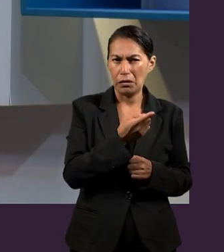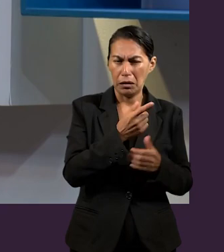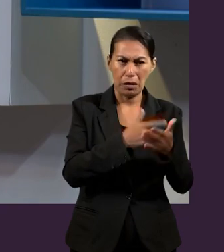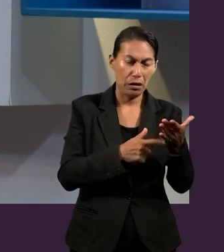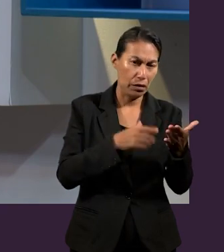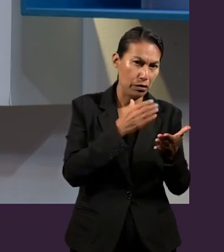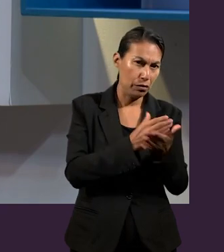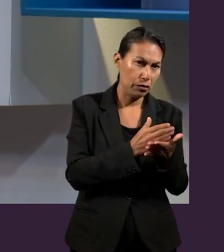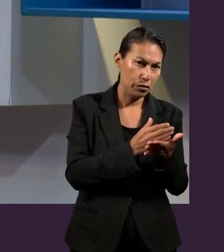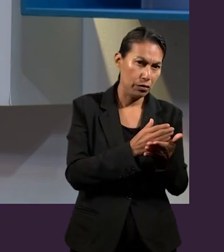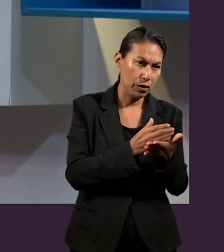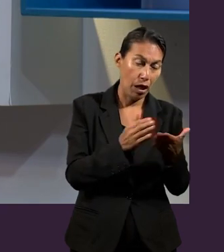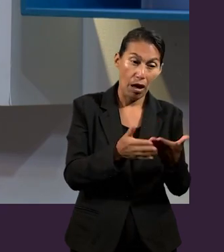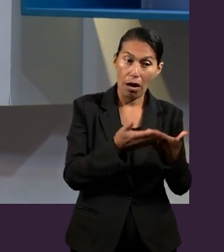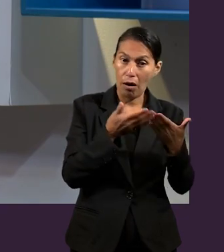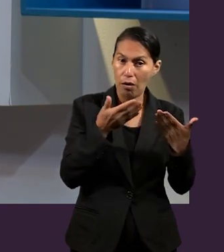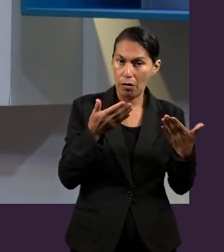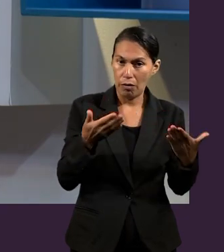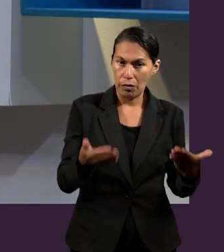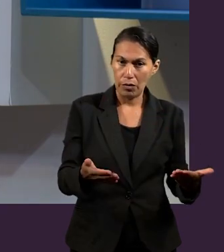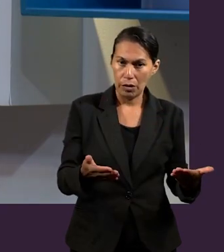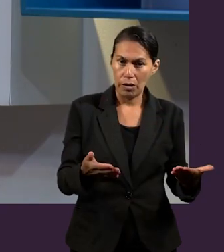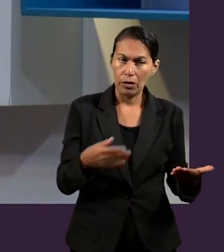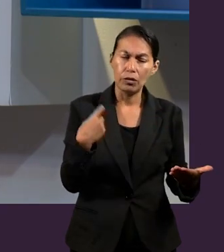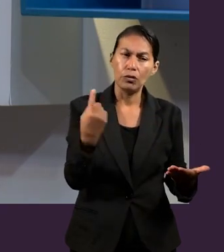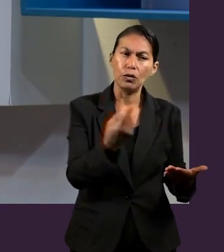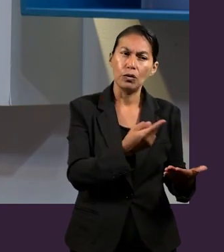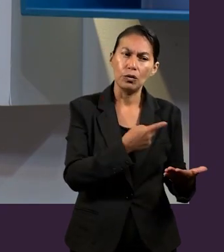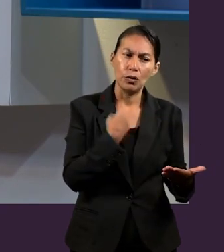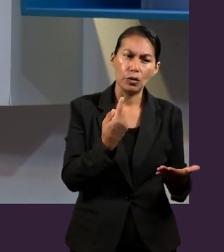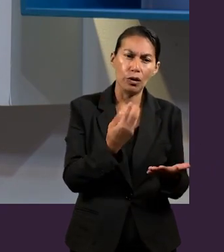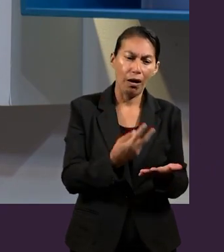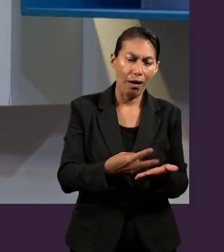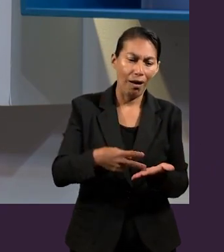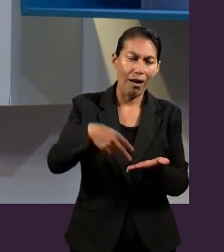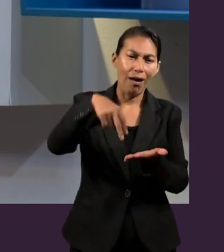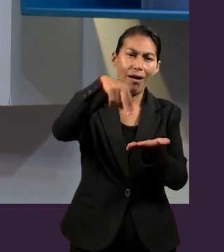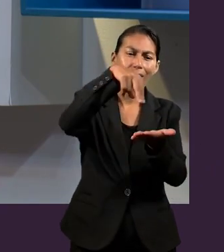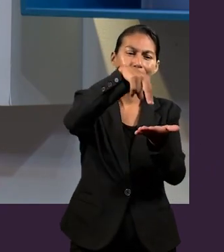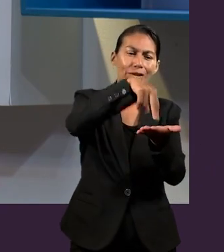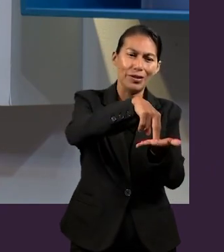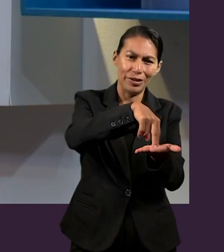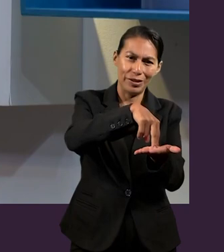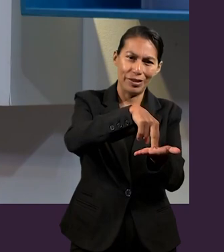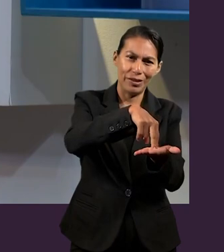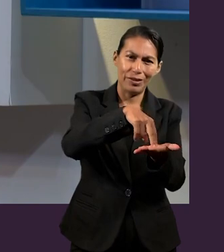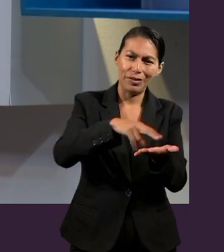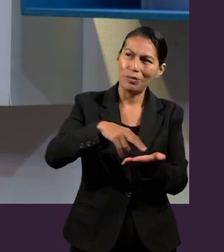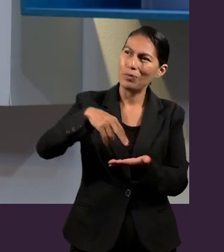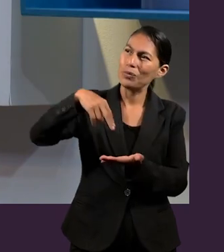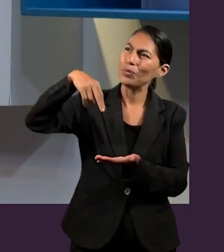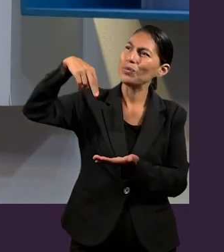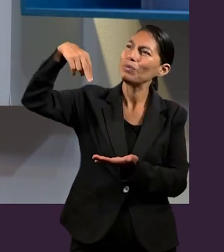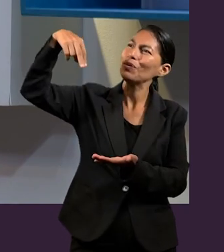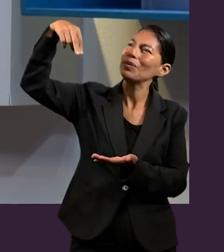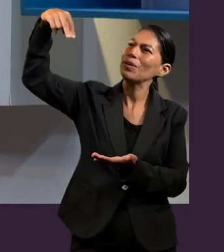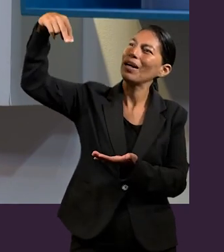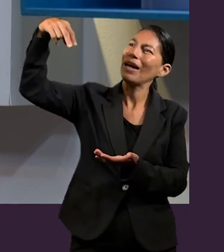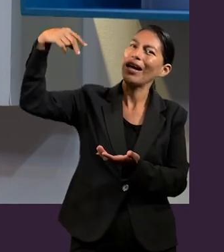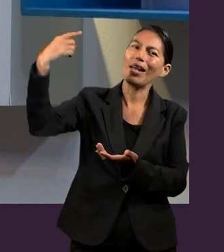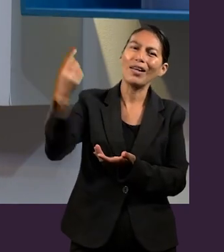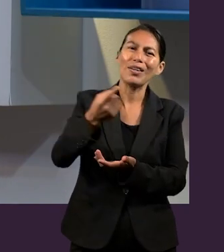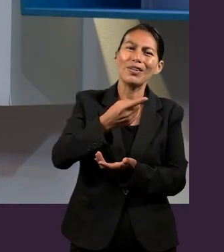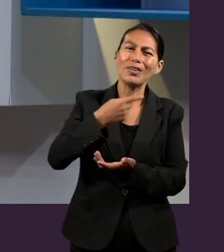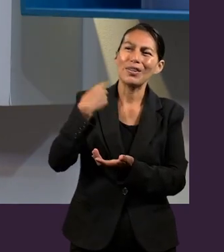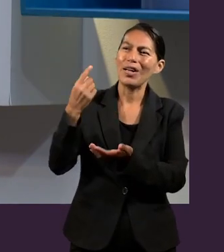resucitados, somos ascendidos y somos exaltados con Cristo. El pastor nos